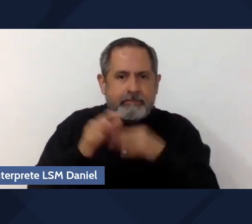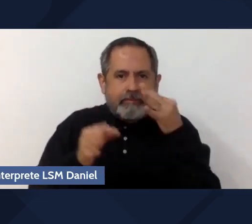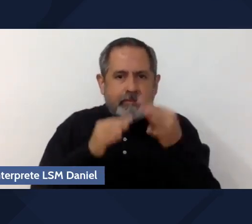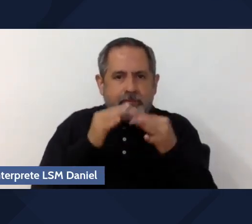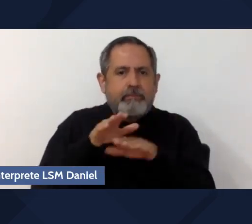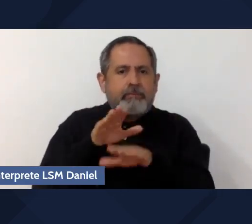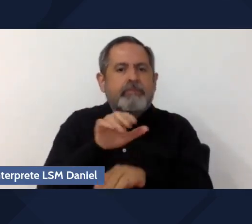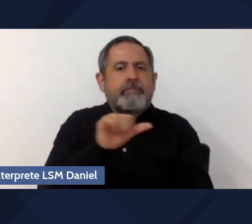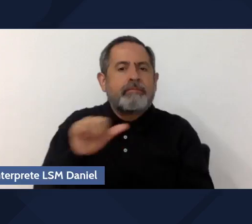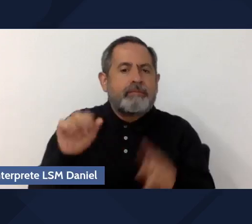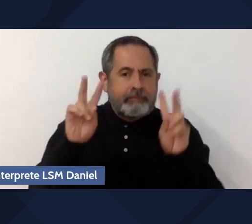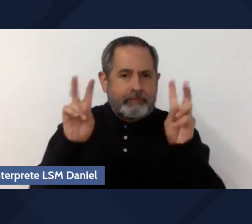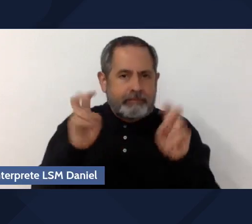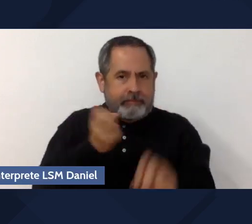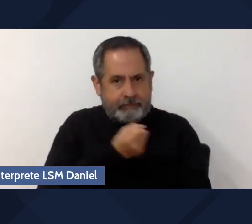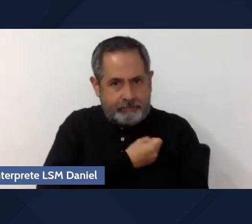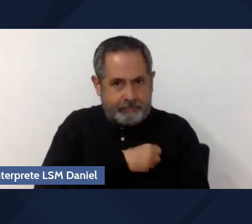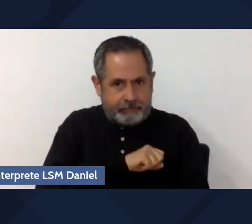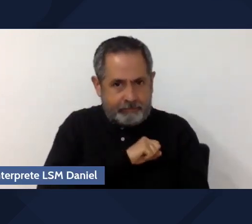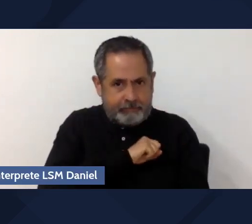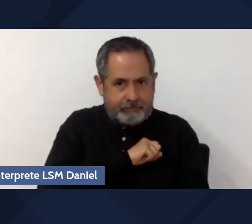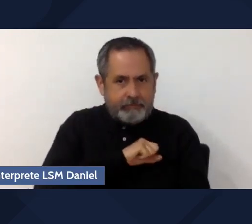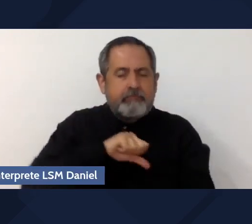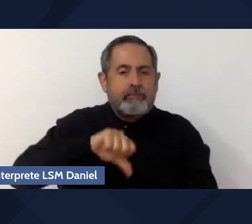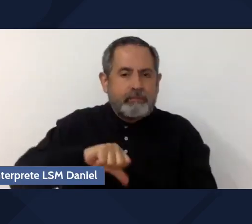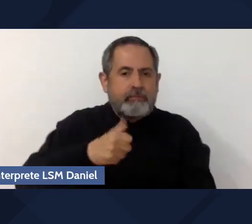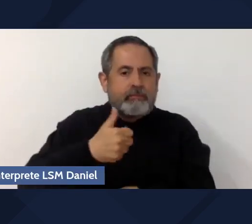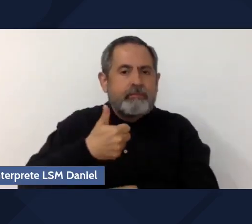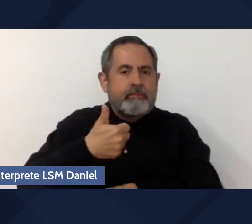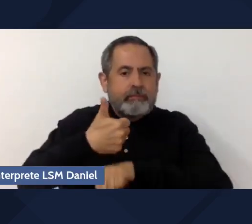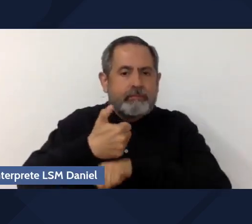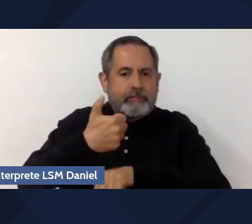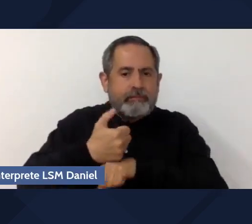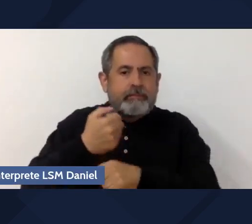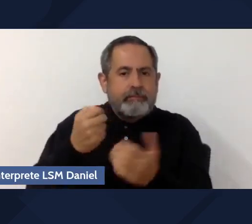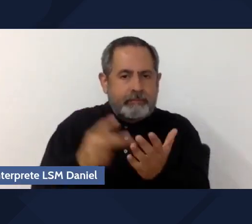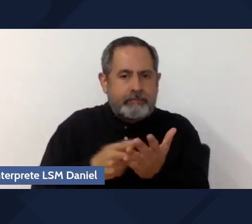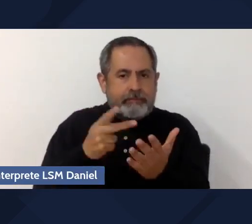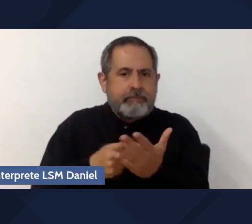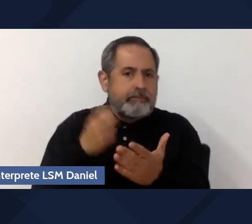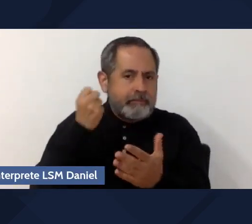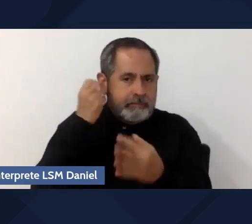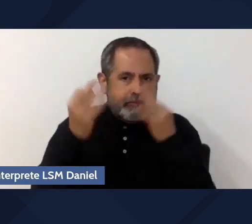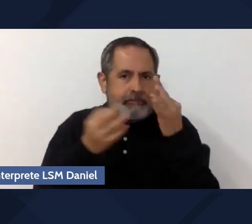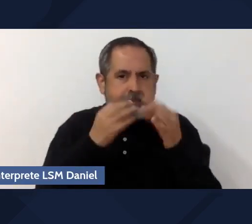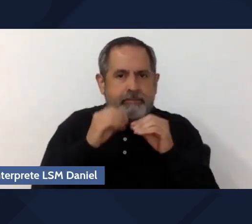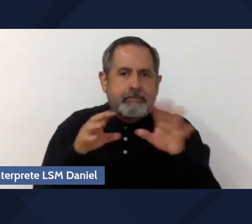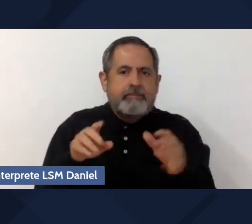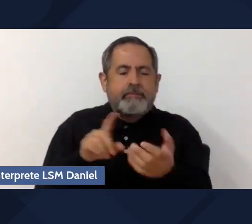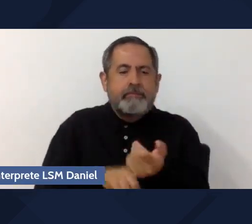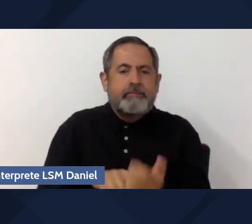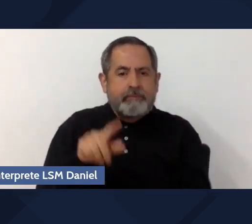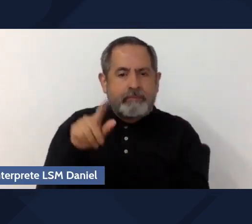salud, esta es la sexta plática del programa institucional del Tribunal Electoral de la Ciudad de México,